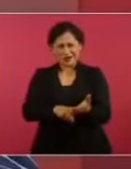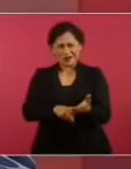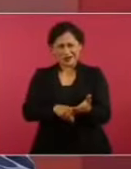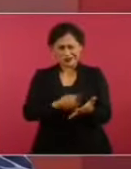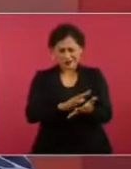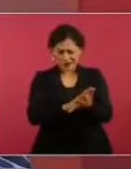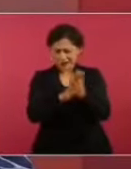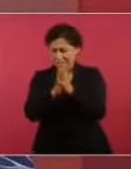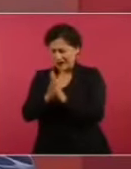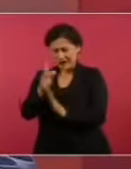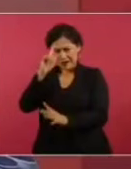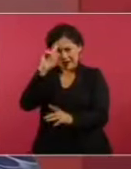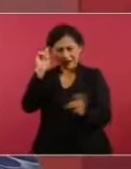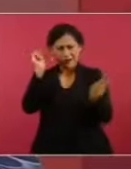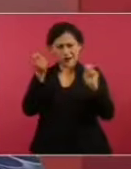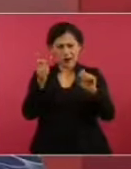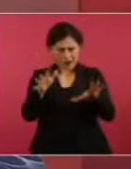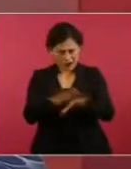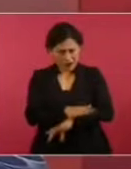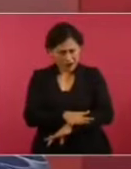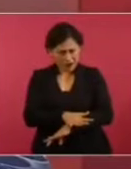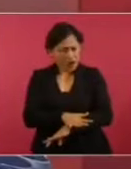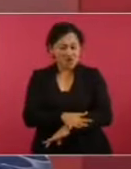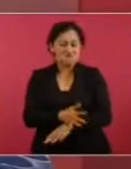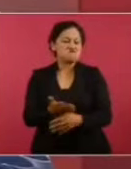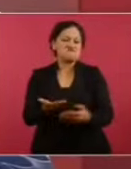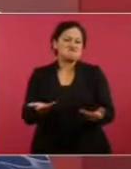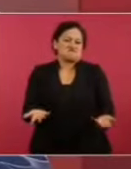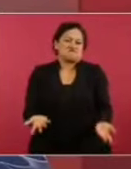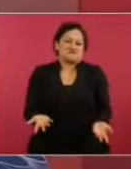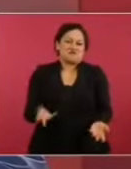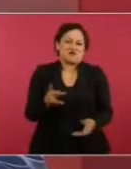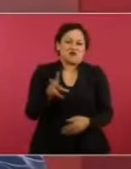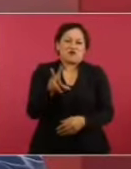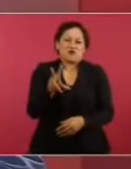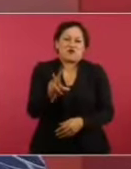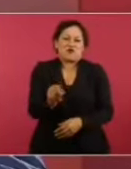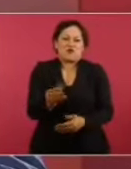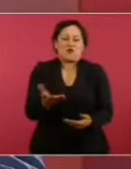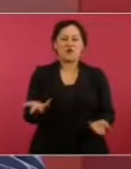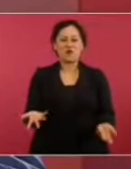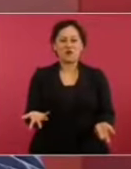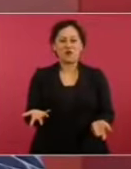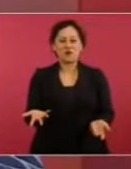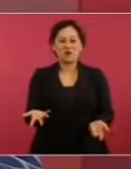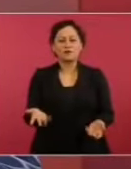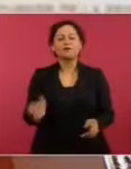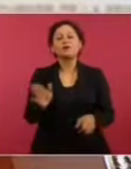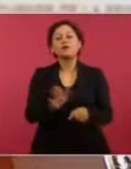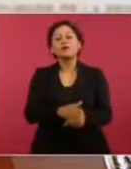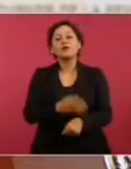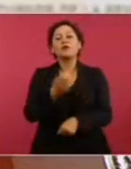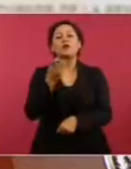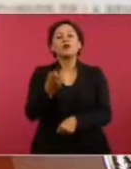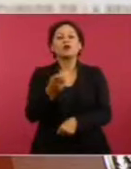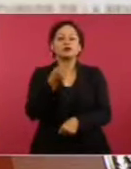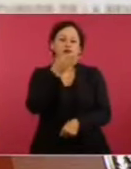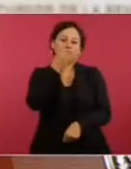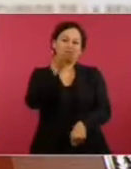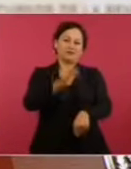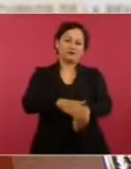No, por eso mucho ojo con los provocadores,